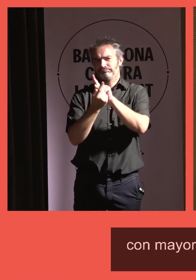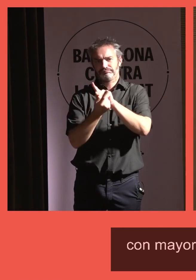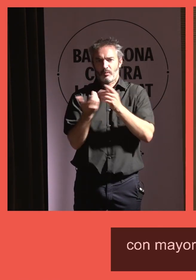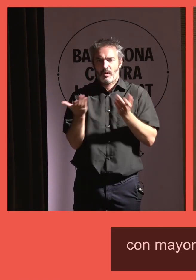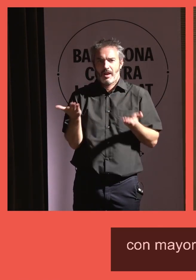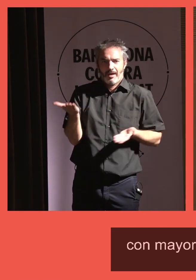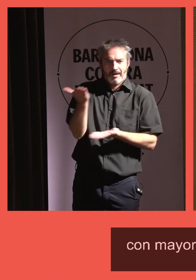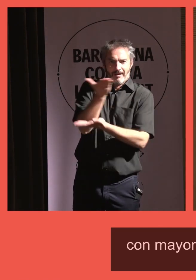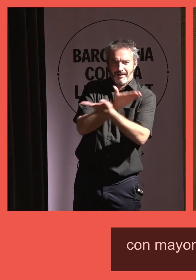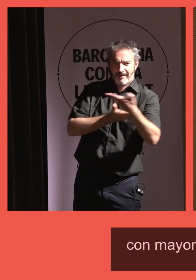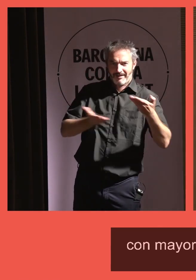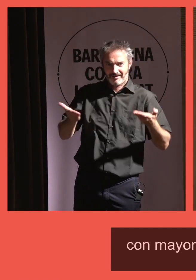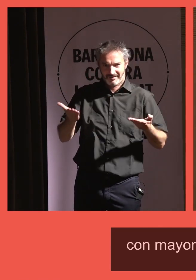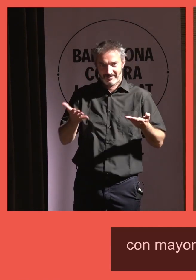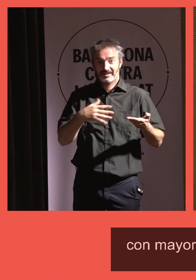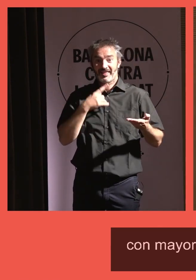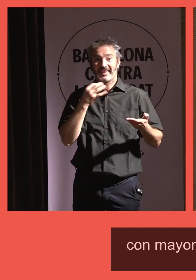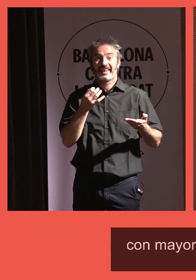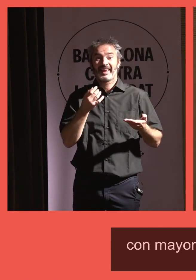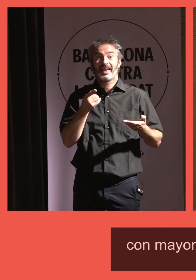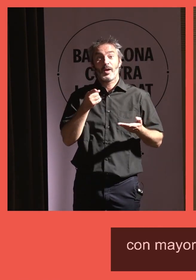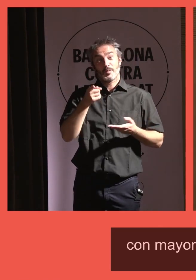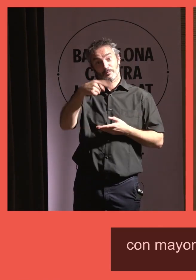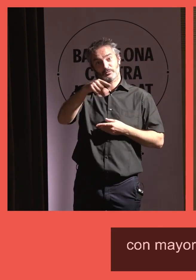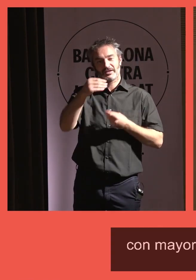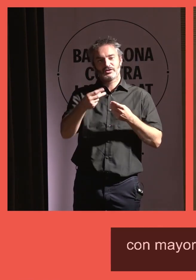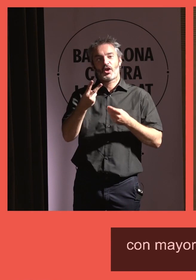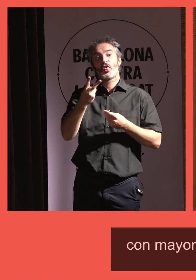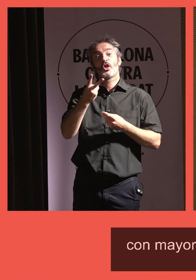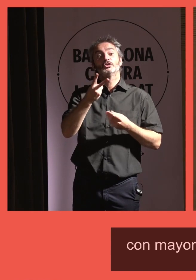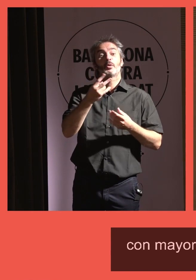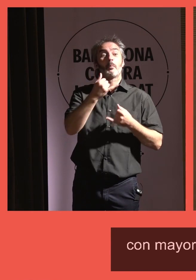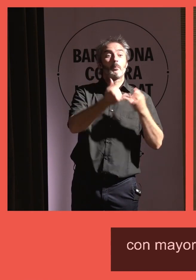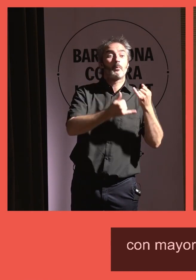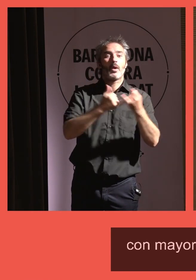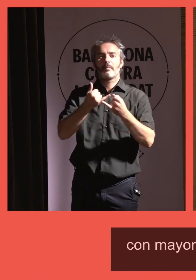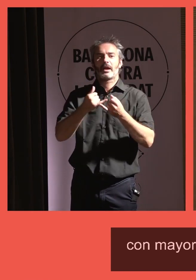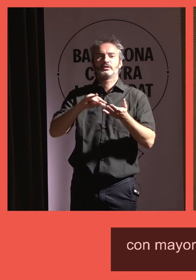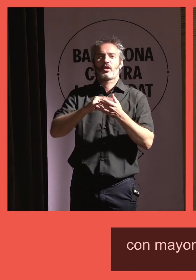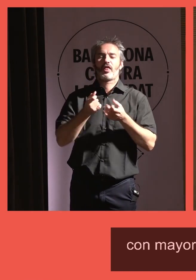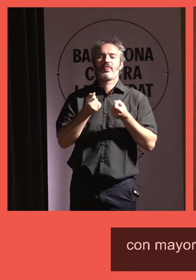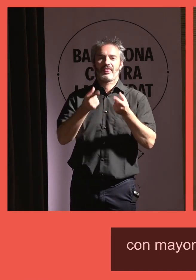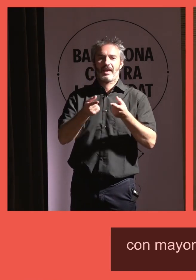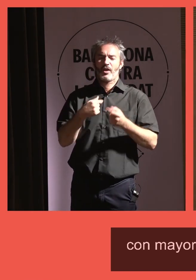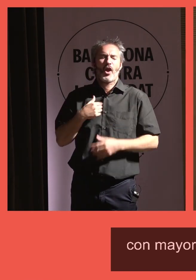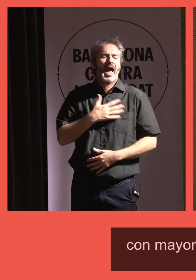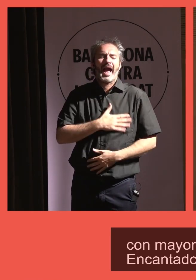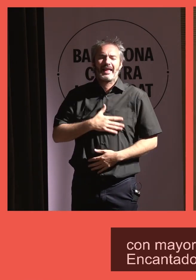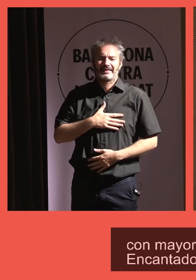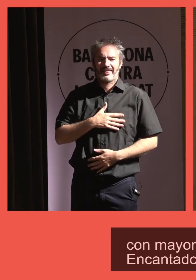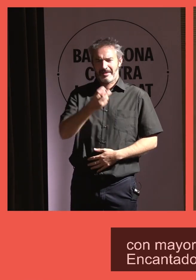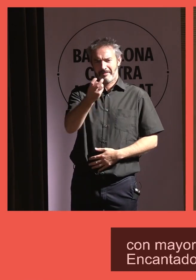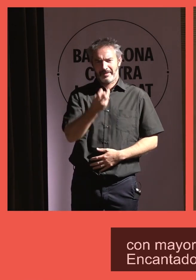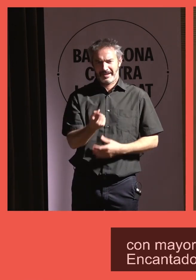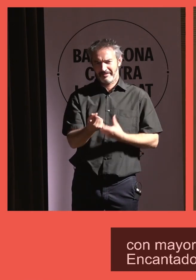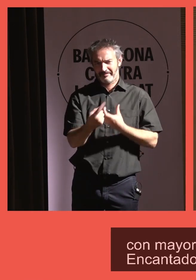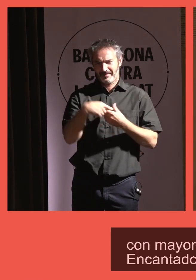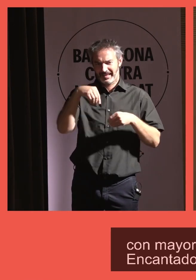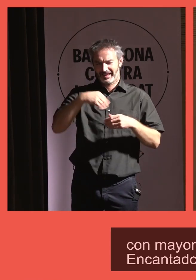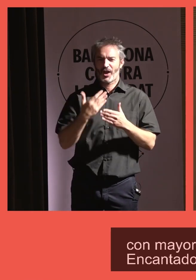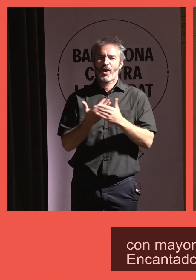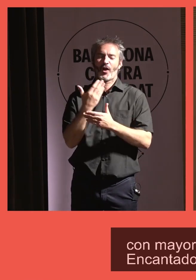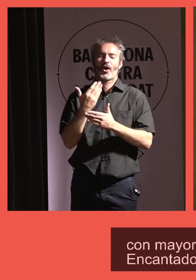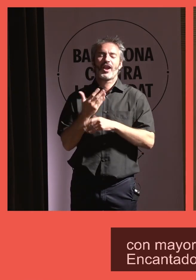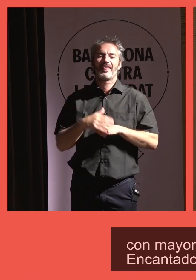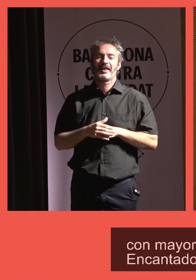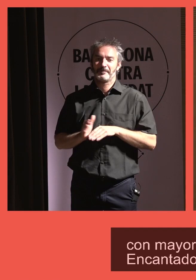a otros. Habéis solucionado dos problemas. Bueno, ahí estáis, encantados de tenerte en estas